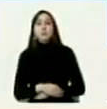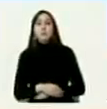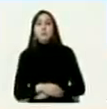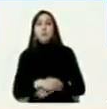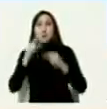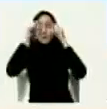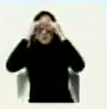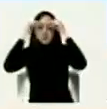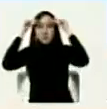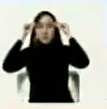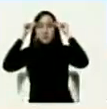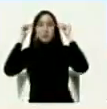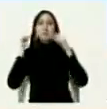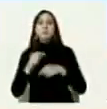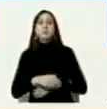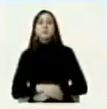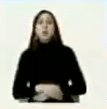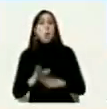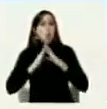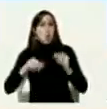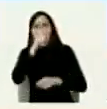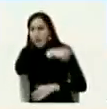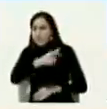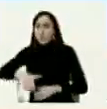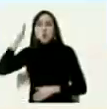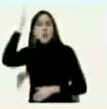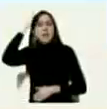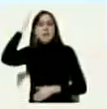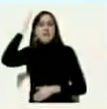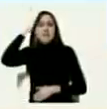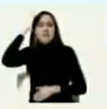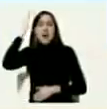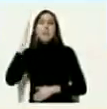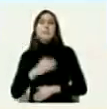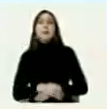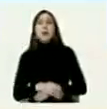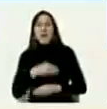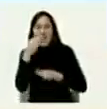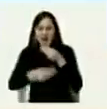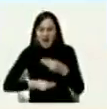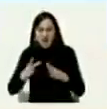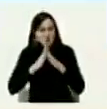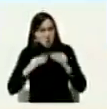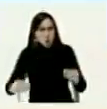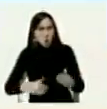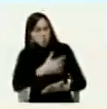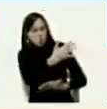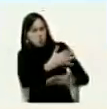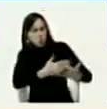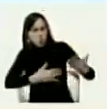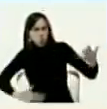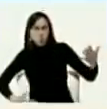todo el mundo sabe que se redactó un documento